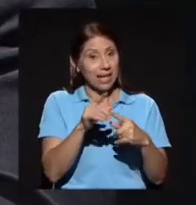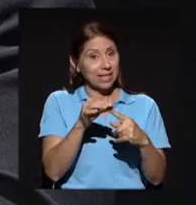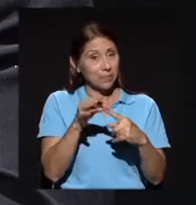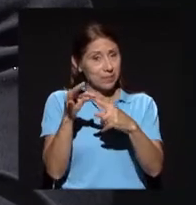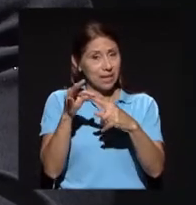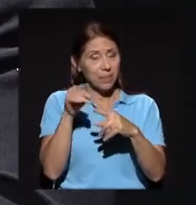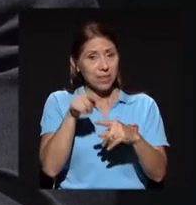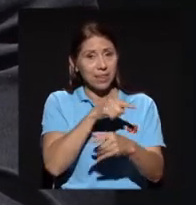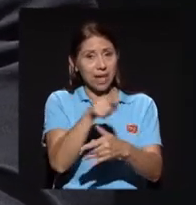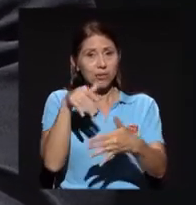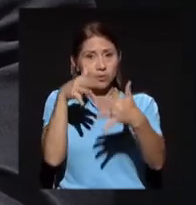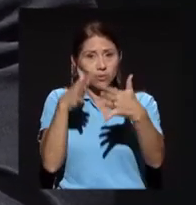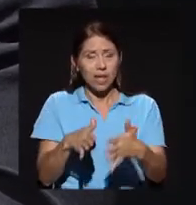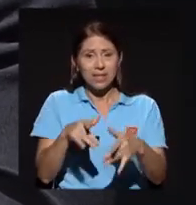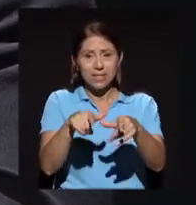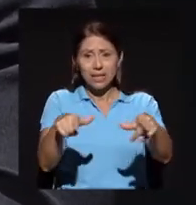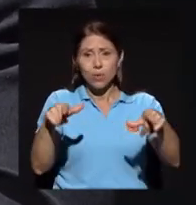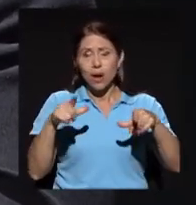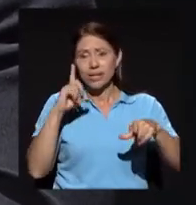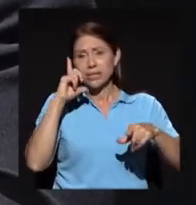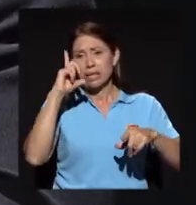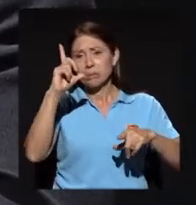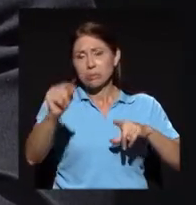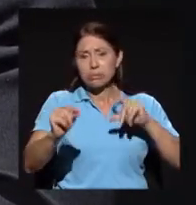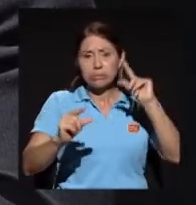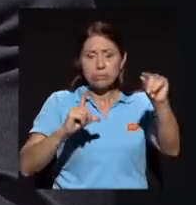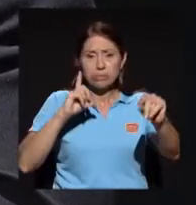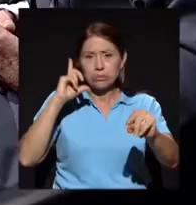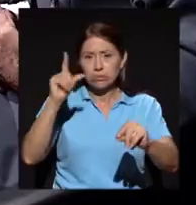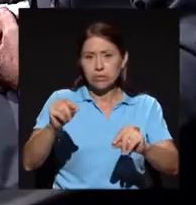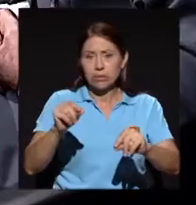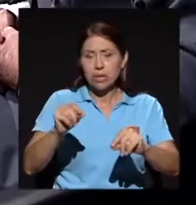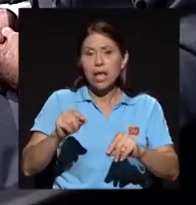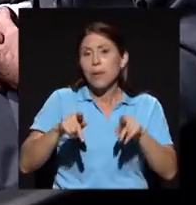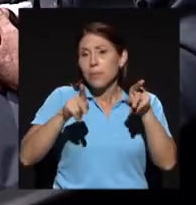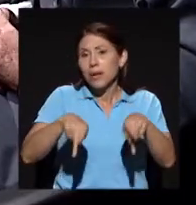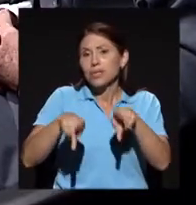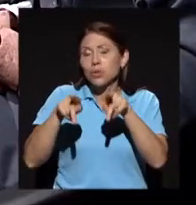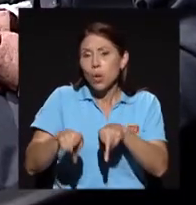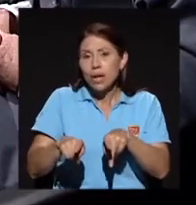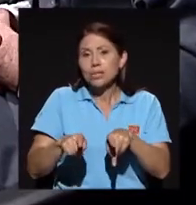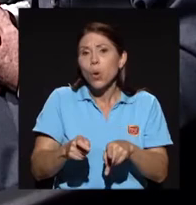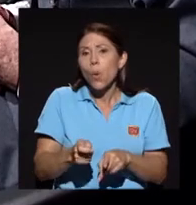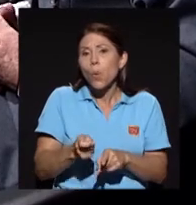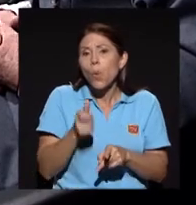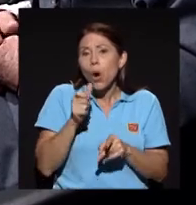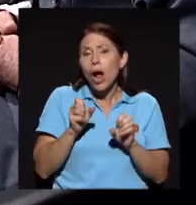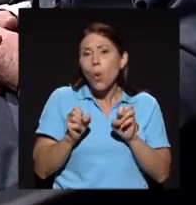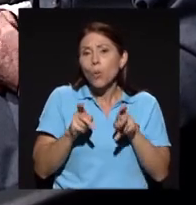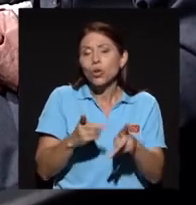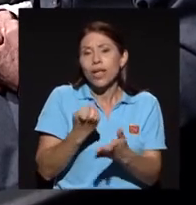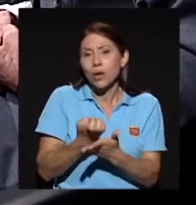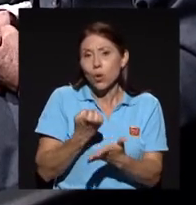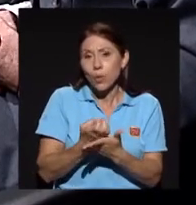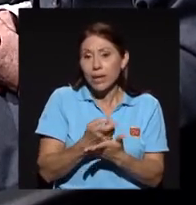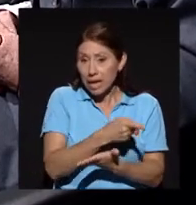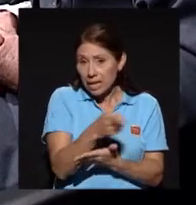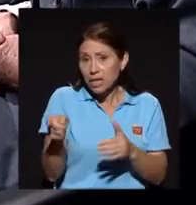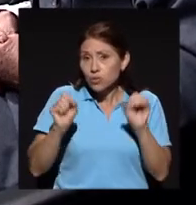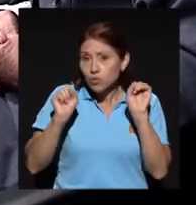personas con poco acceso económico, pues, justamente a generar